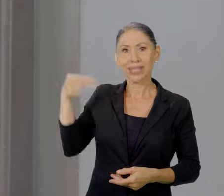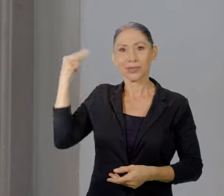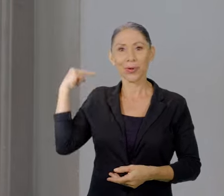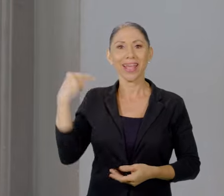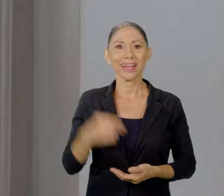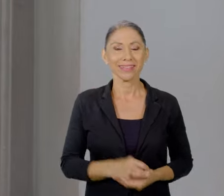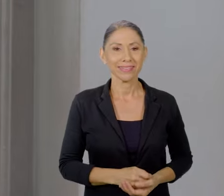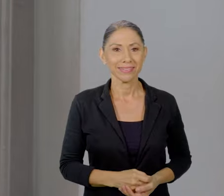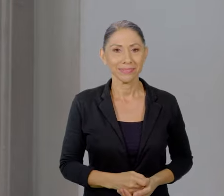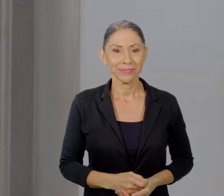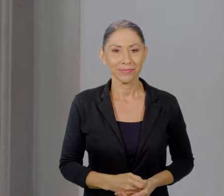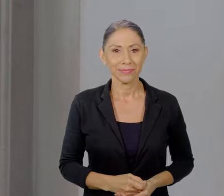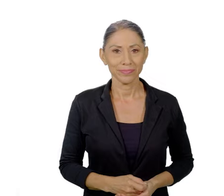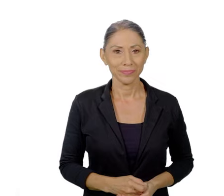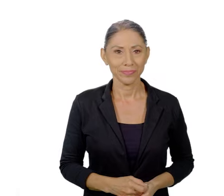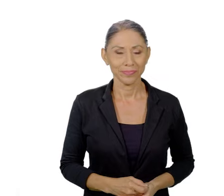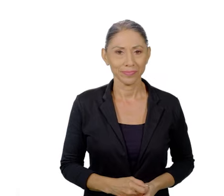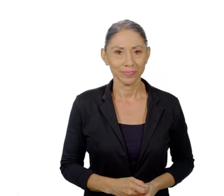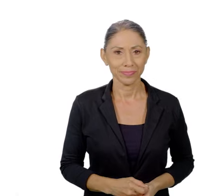Encuentro con la Historia.